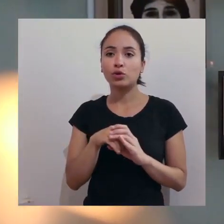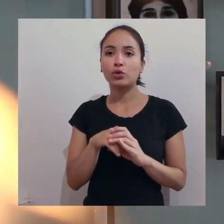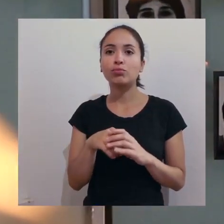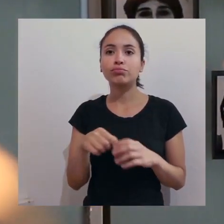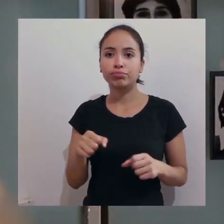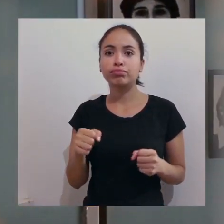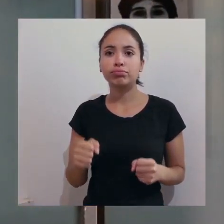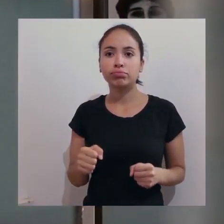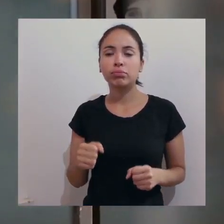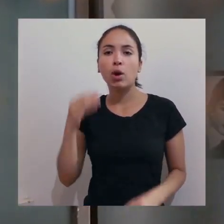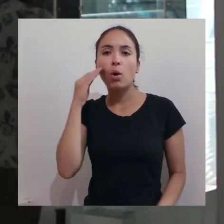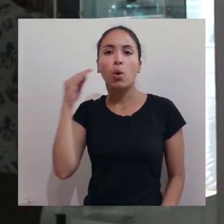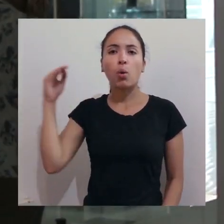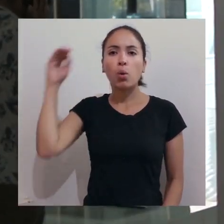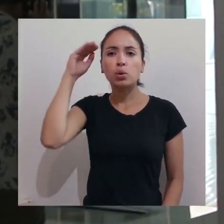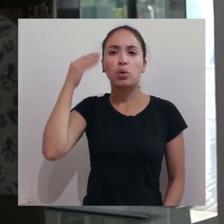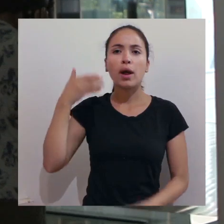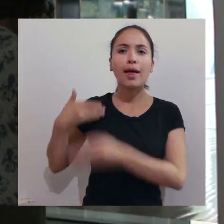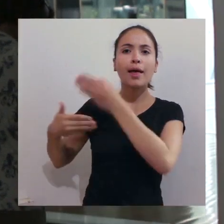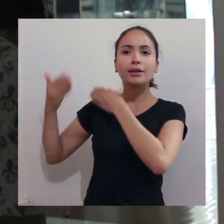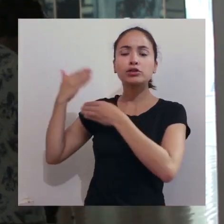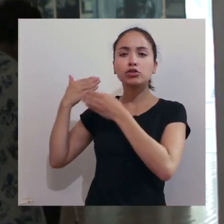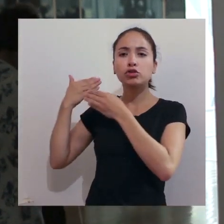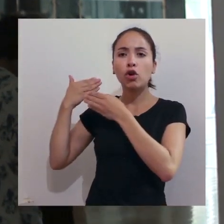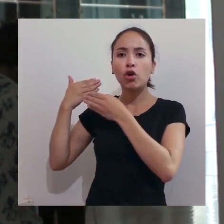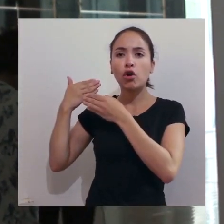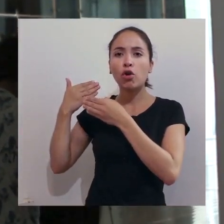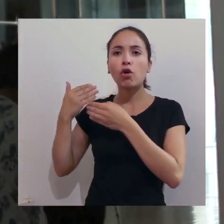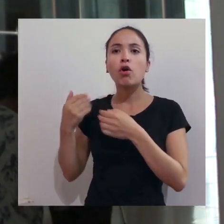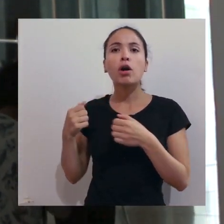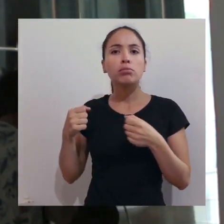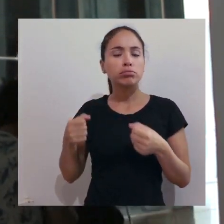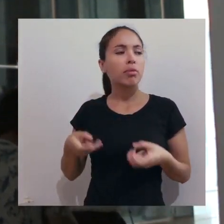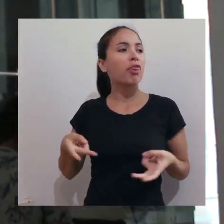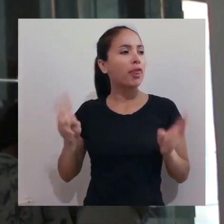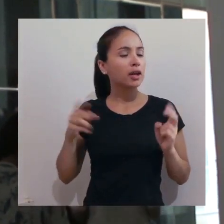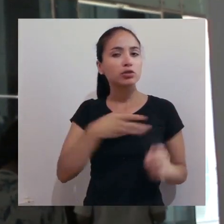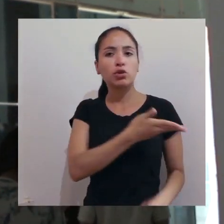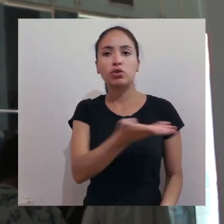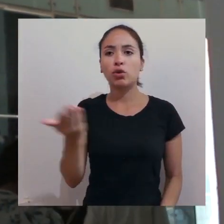sistema Azarillo, porque el acceso a la historia y a la cultura es un derecho de todos.